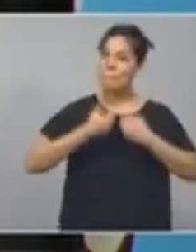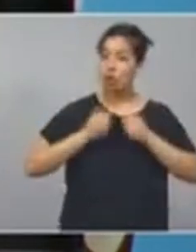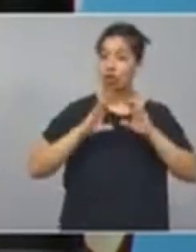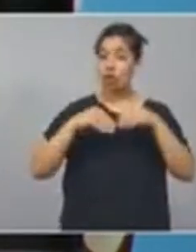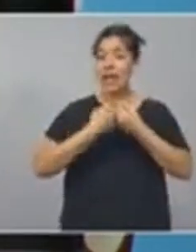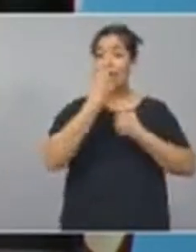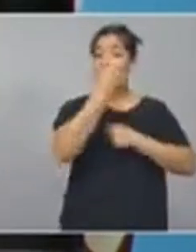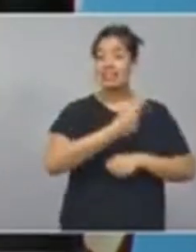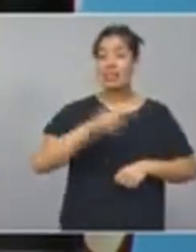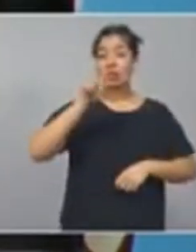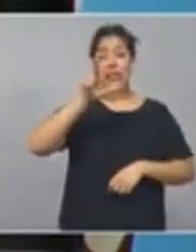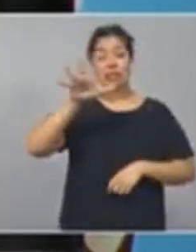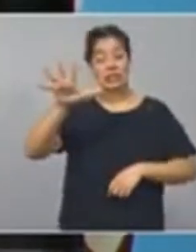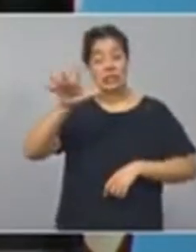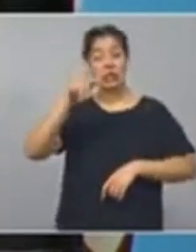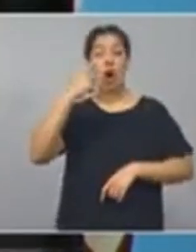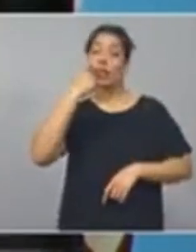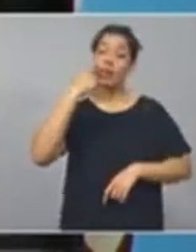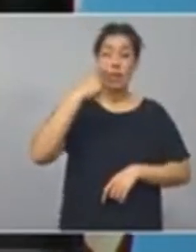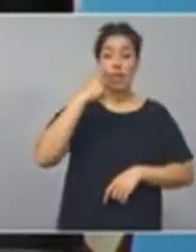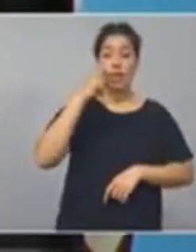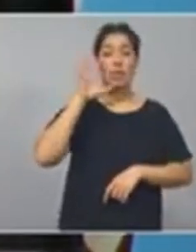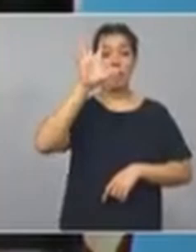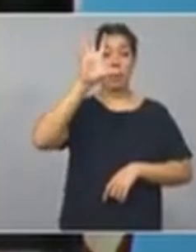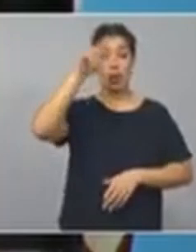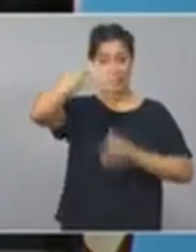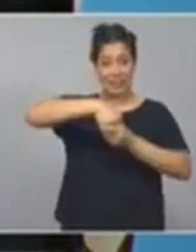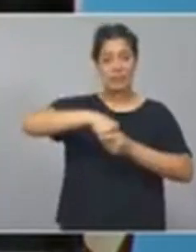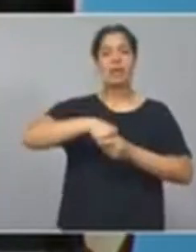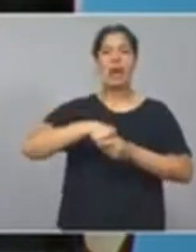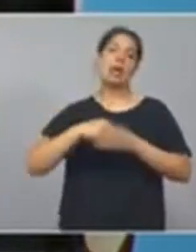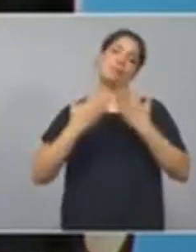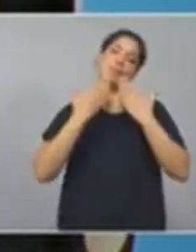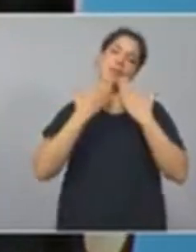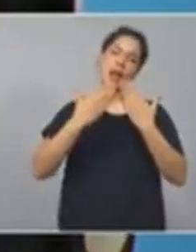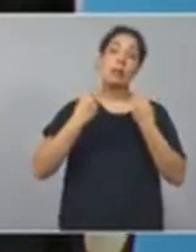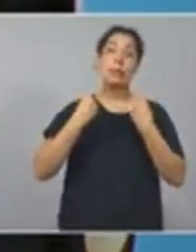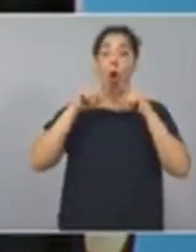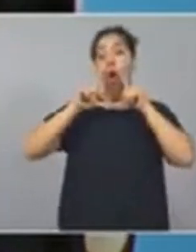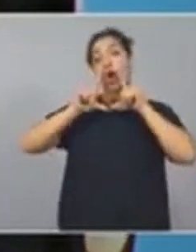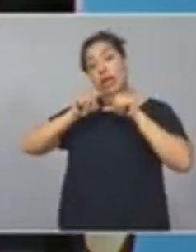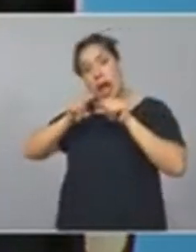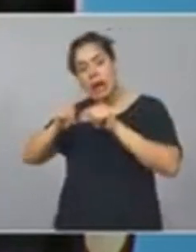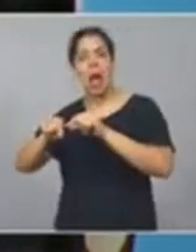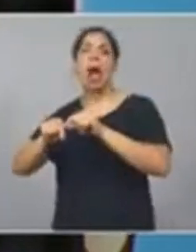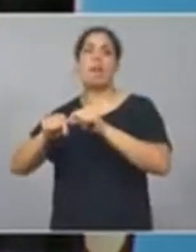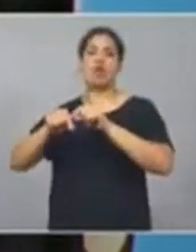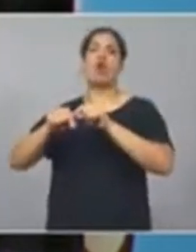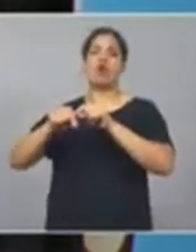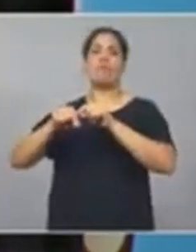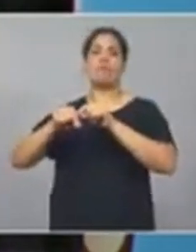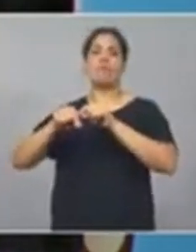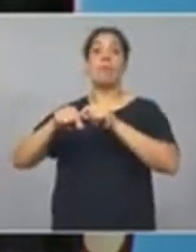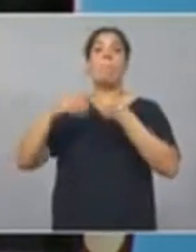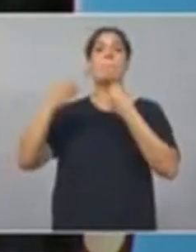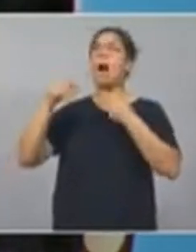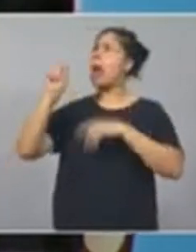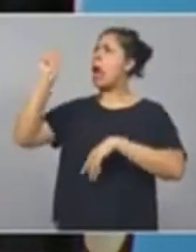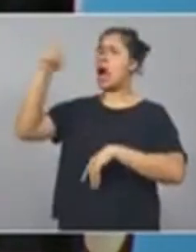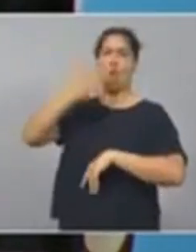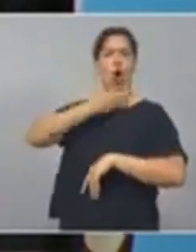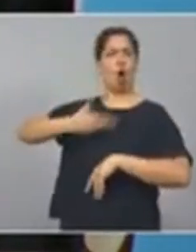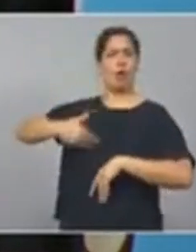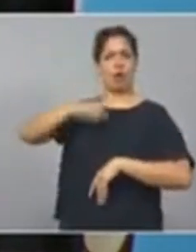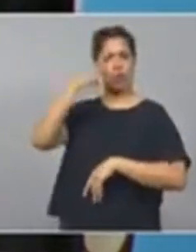intendentes de la provincia en el reclamo que se ha llevado adelante al gobierno nacional para los